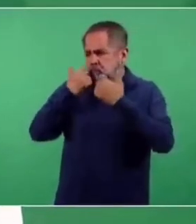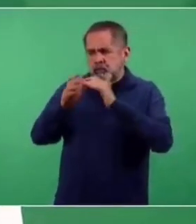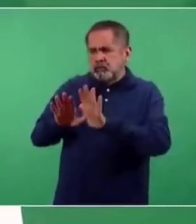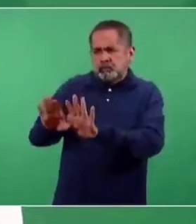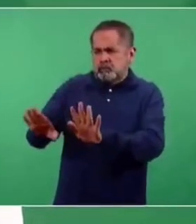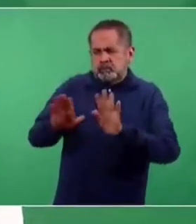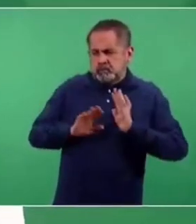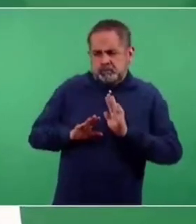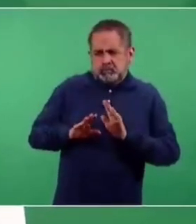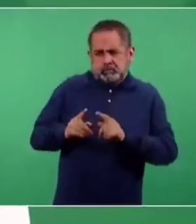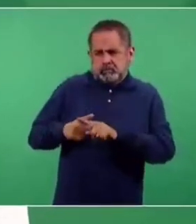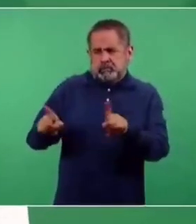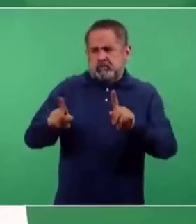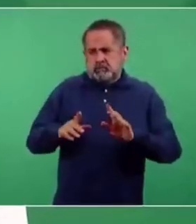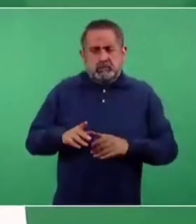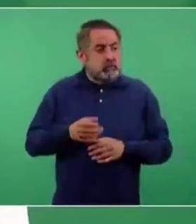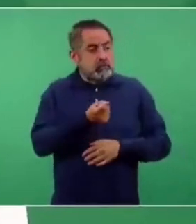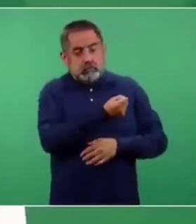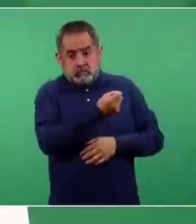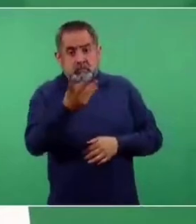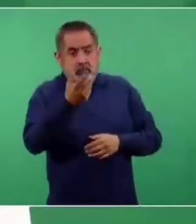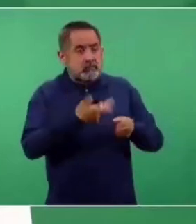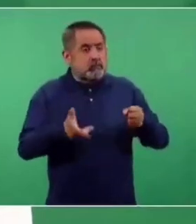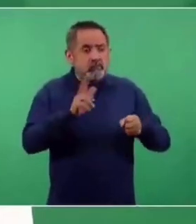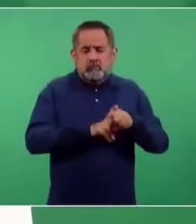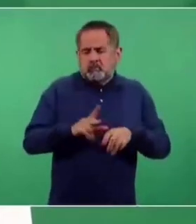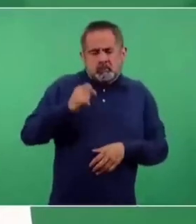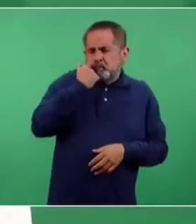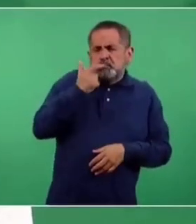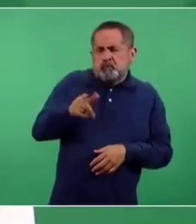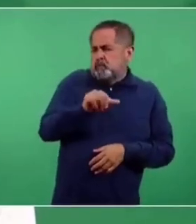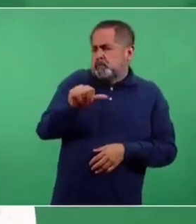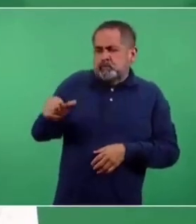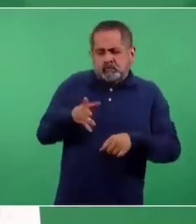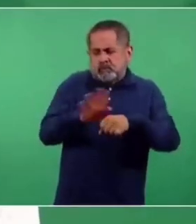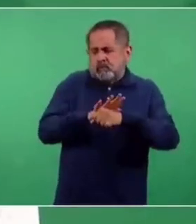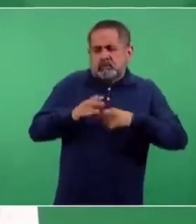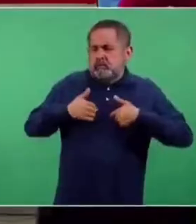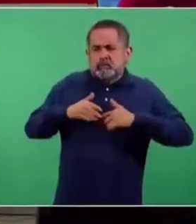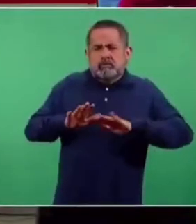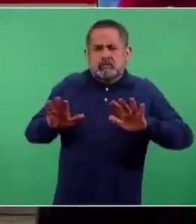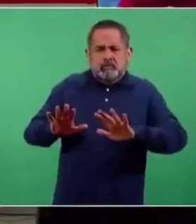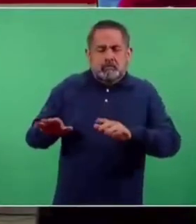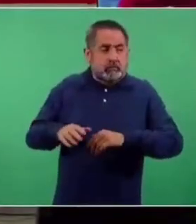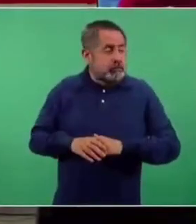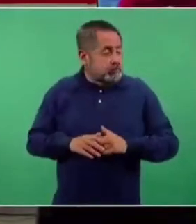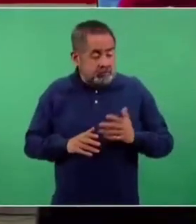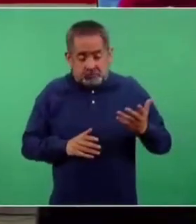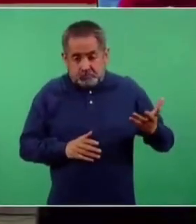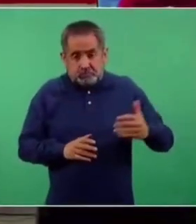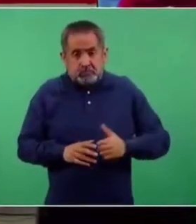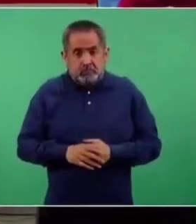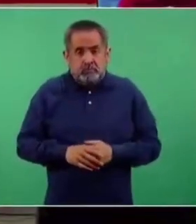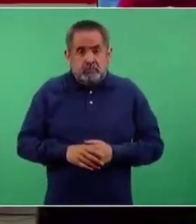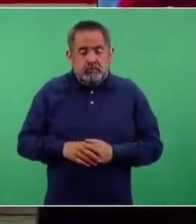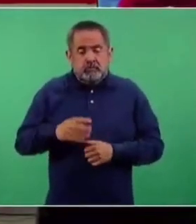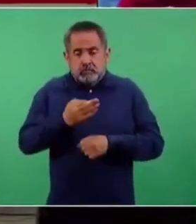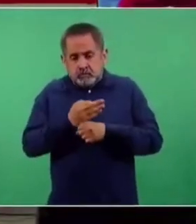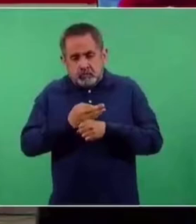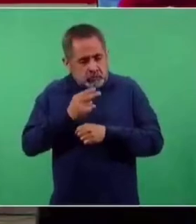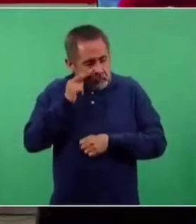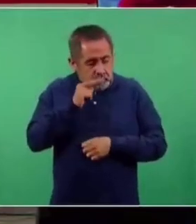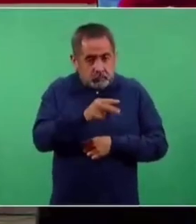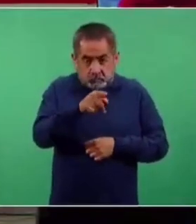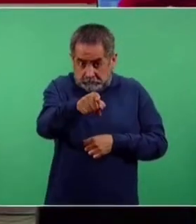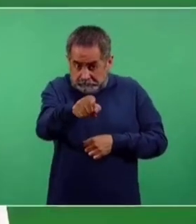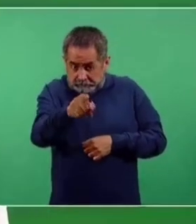hospitalarias que deliberadamente decidieron no atender COVID. Y hoy estamos viendo, no estoy afirmando que sea el